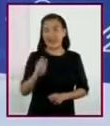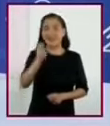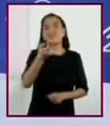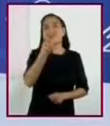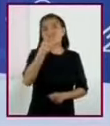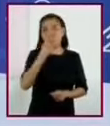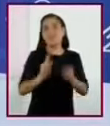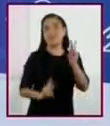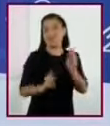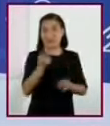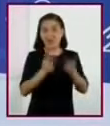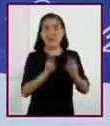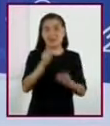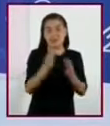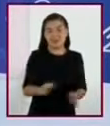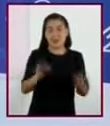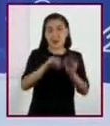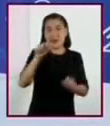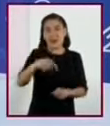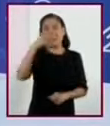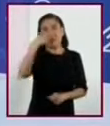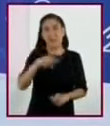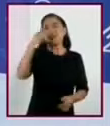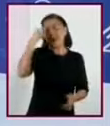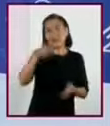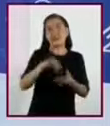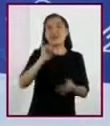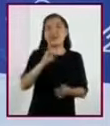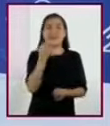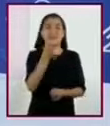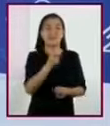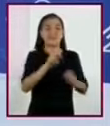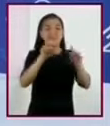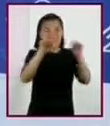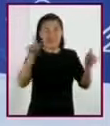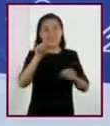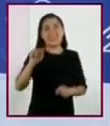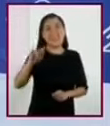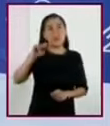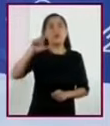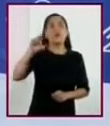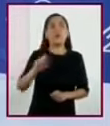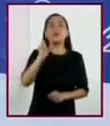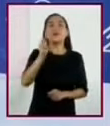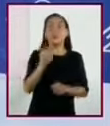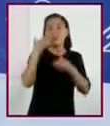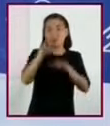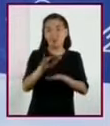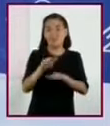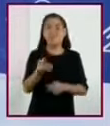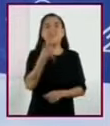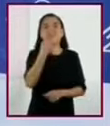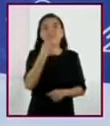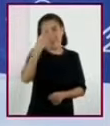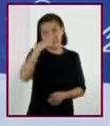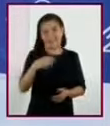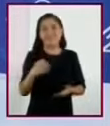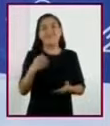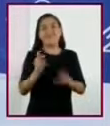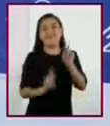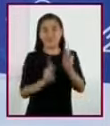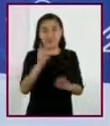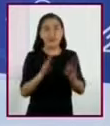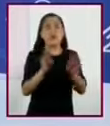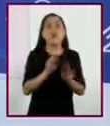en México, yo creo que sí, porque en el título dice que trata sobre las plantas medicinales y la enseñanza